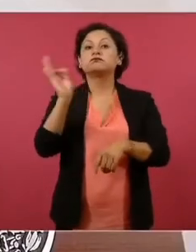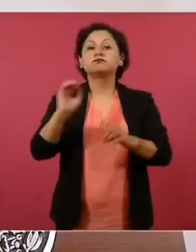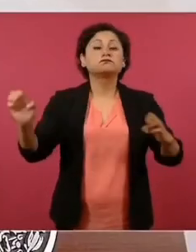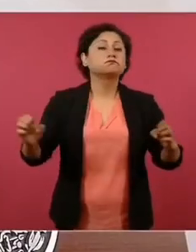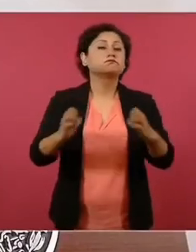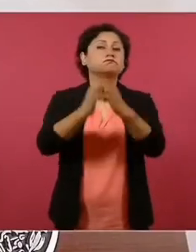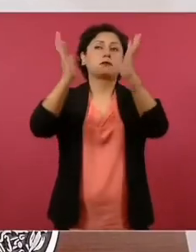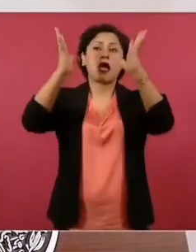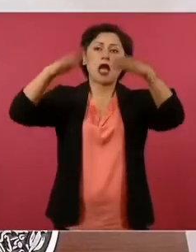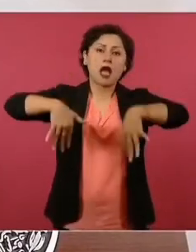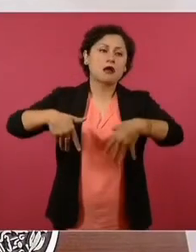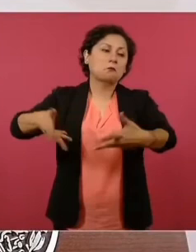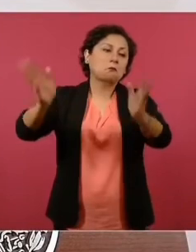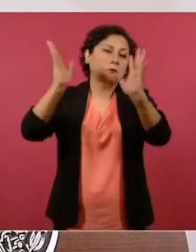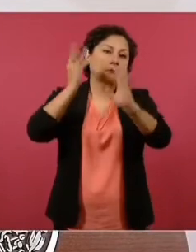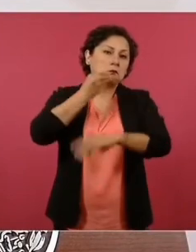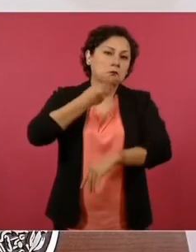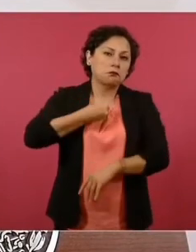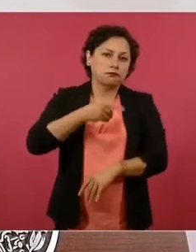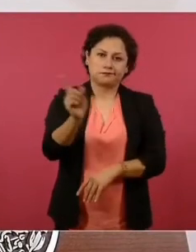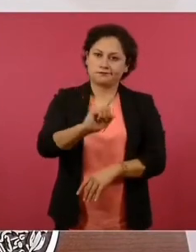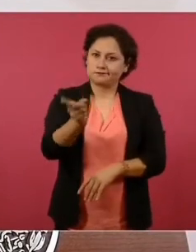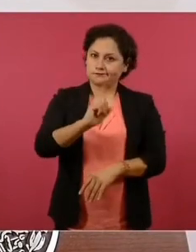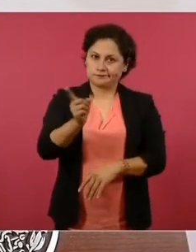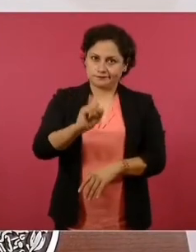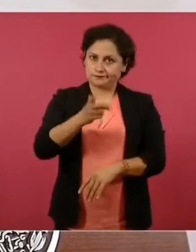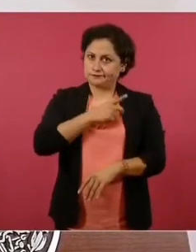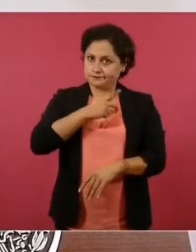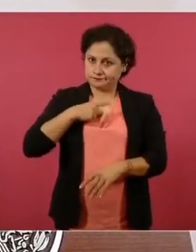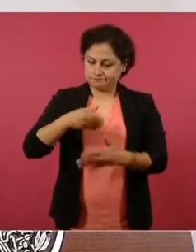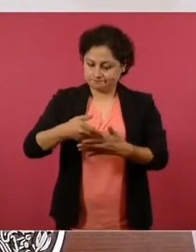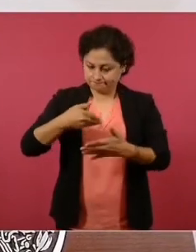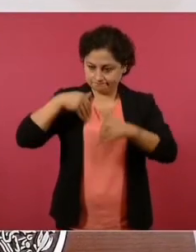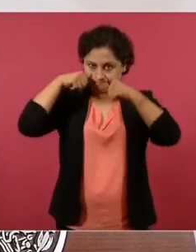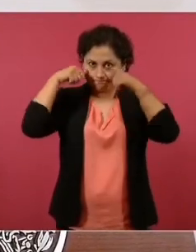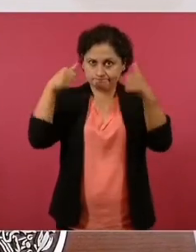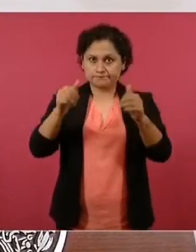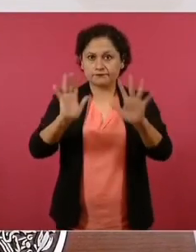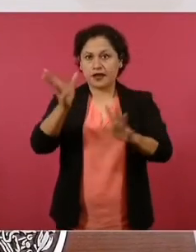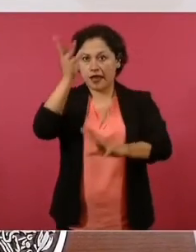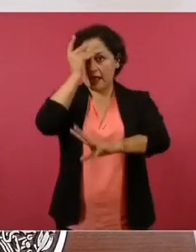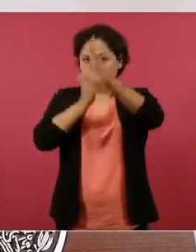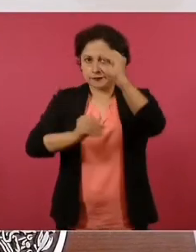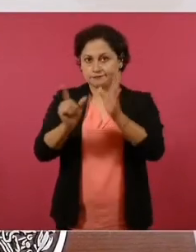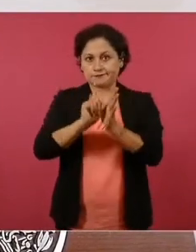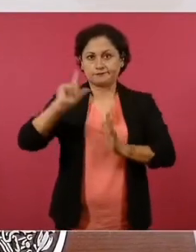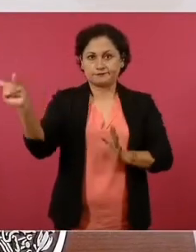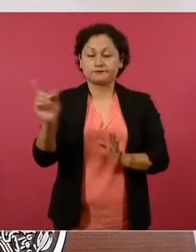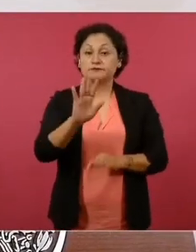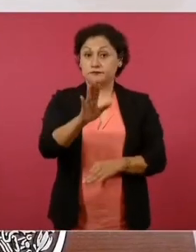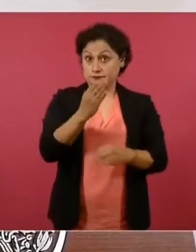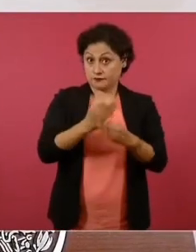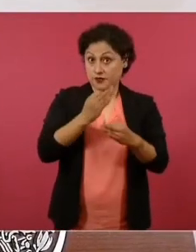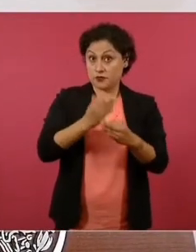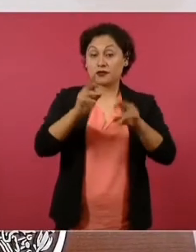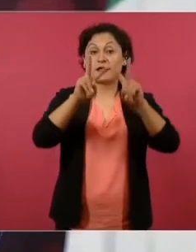ahí quedaron. Ahorita tenemos un asunto con familiares de unos marinos,